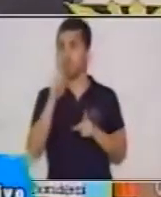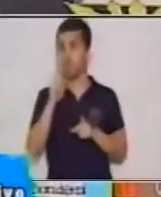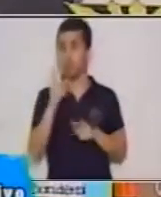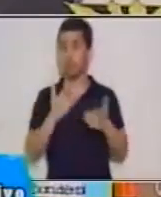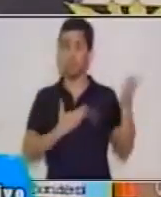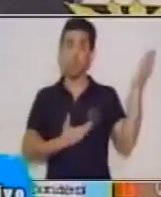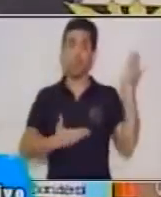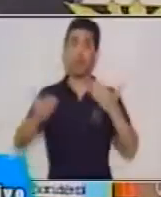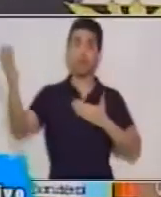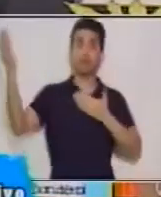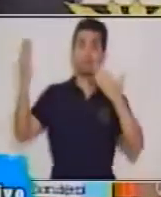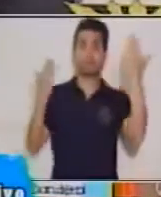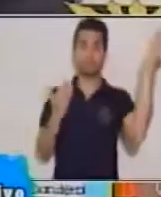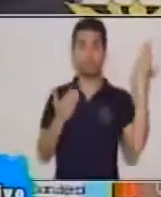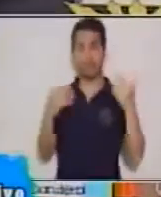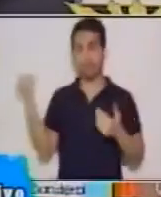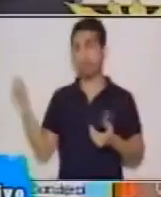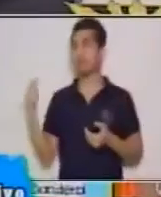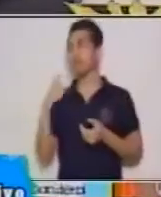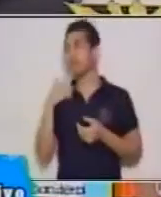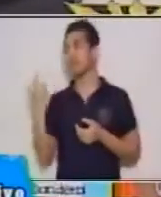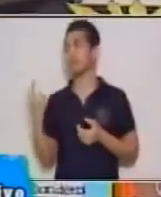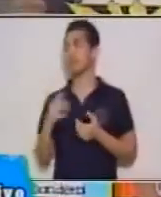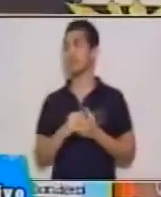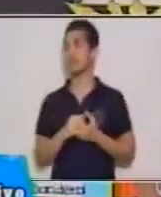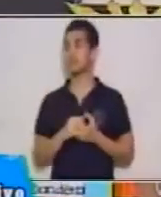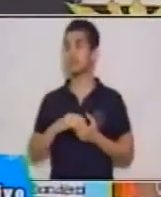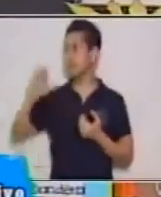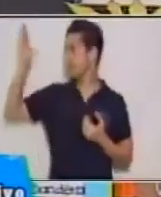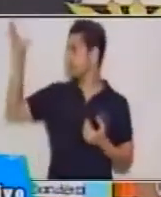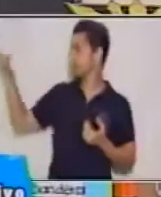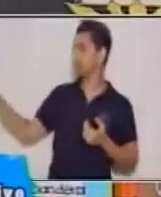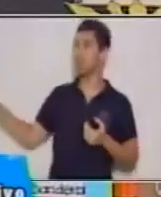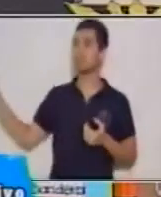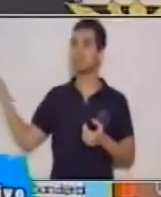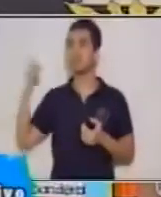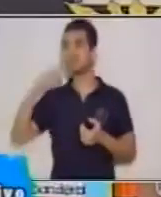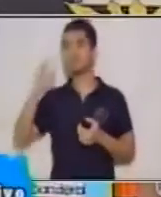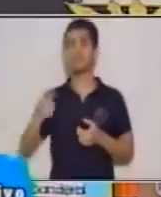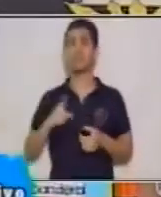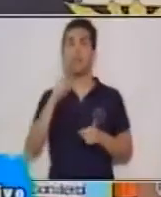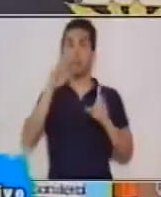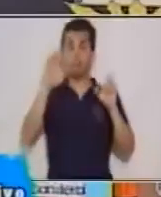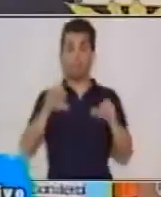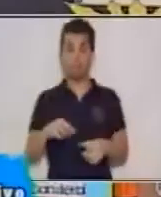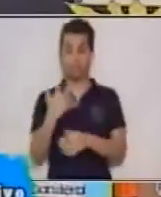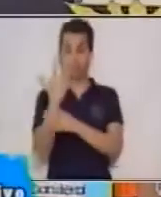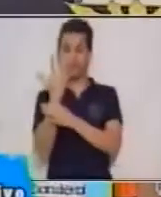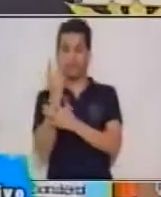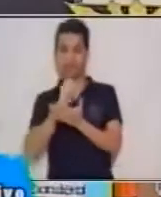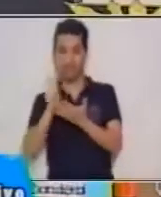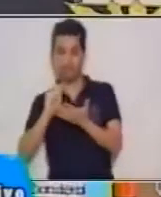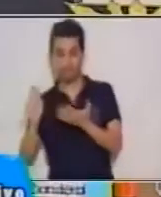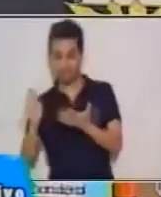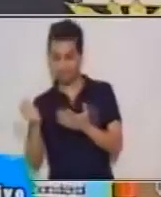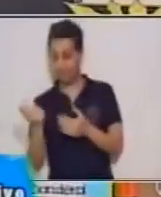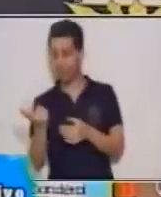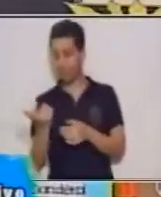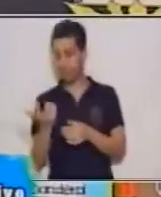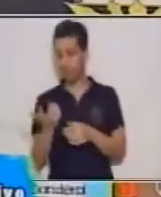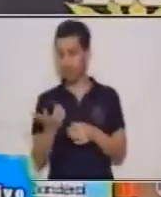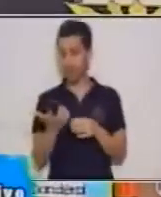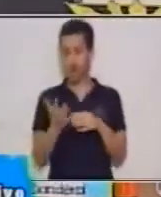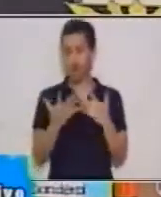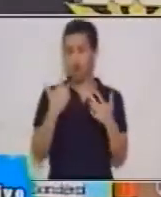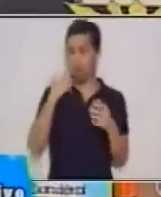que acá nos está dando una referencia al autor de cómo vea el